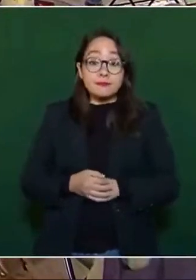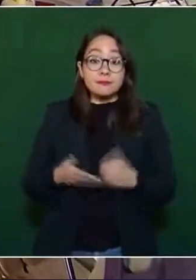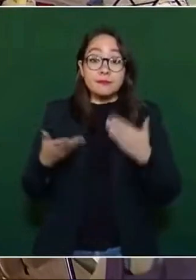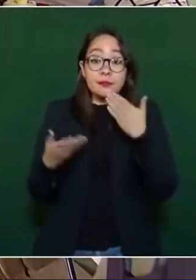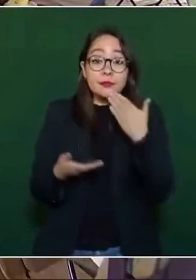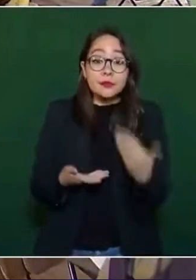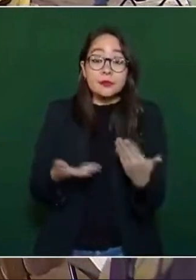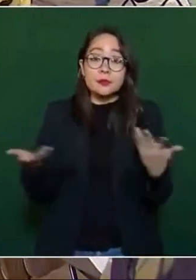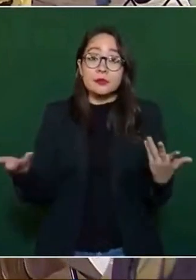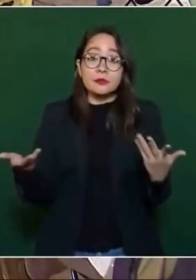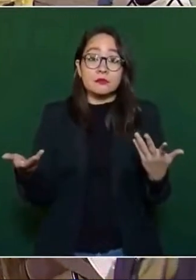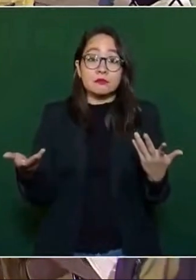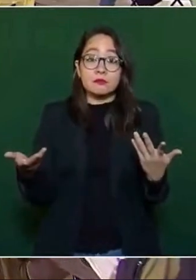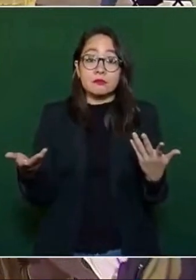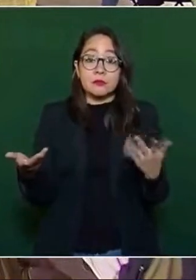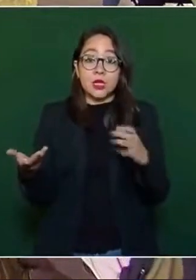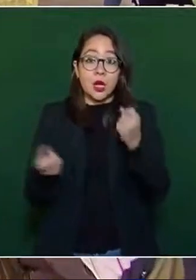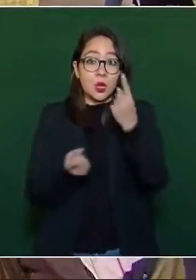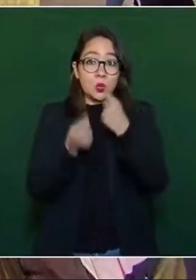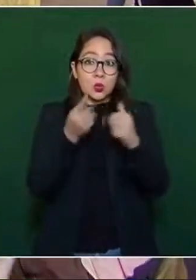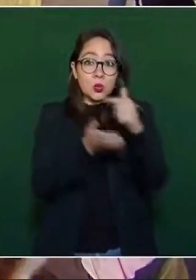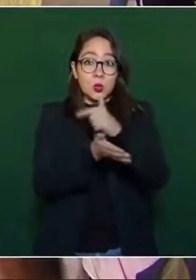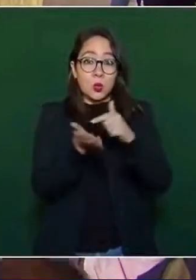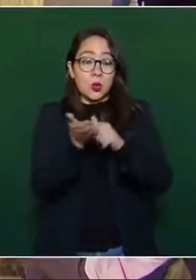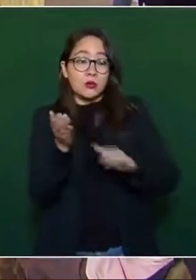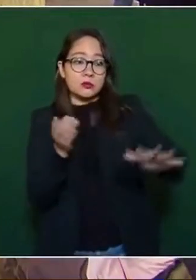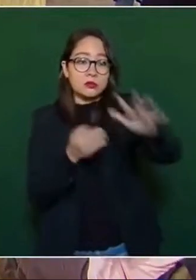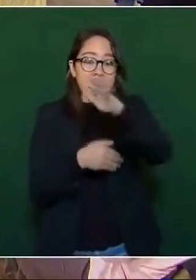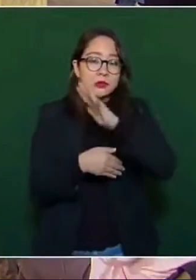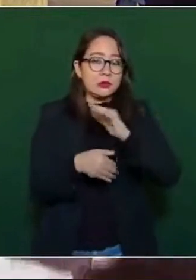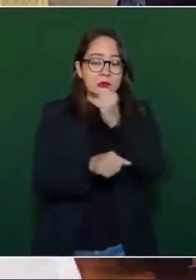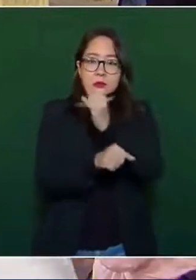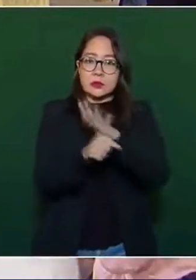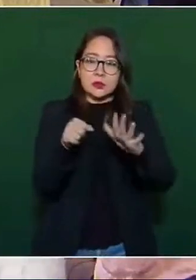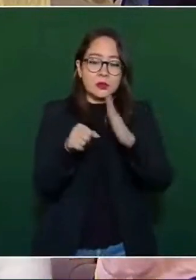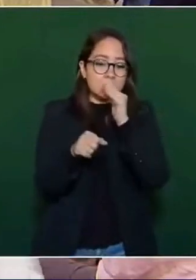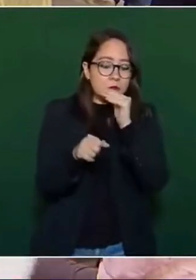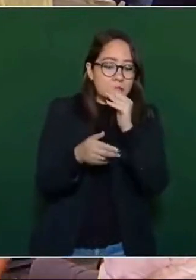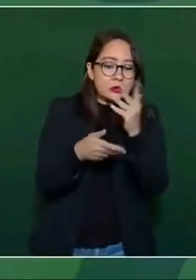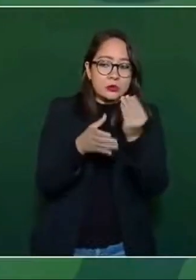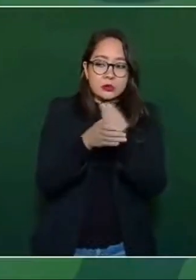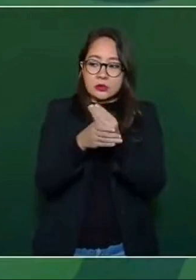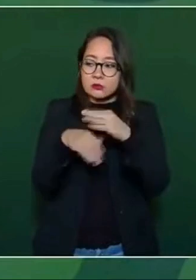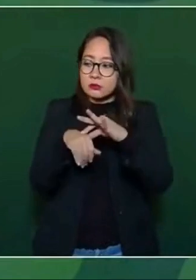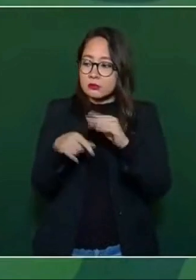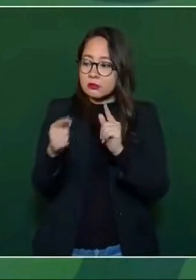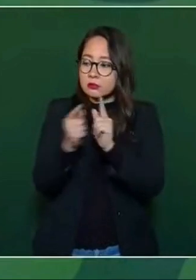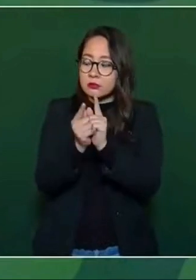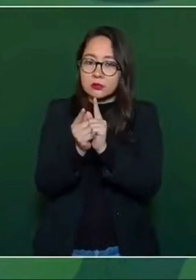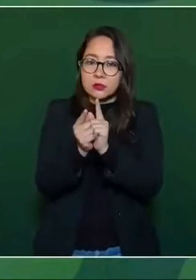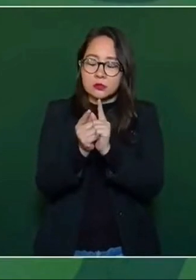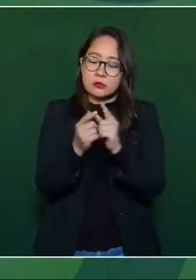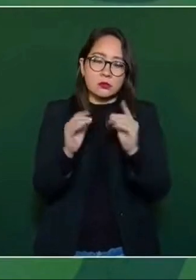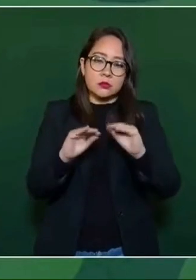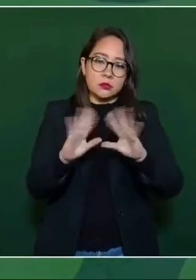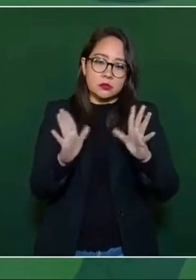condiciones, pues no es posible el reinicio a clases. Pero